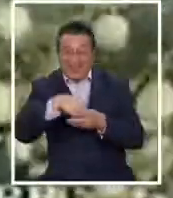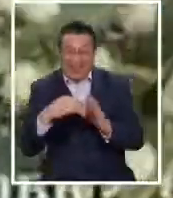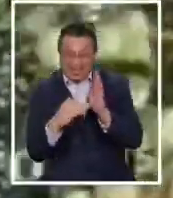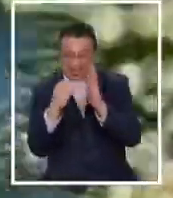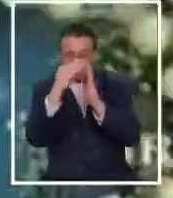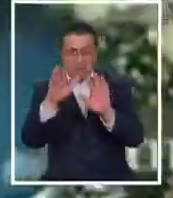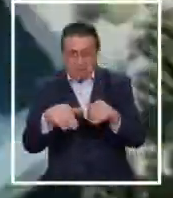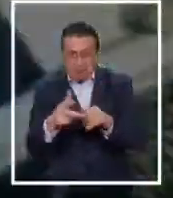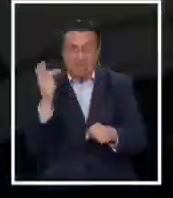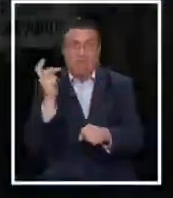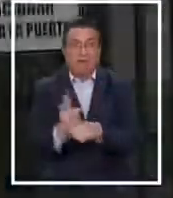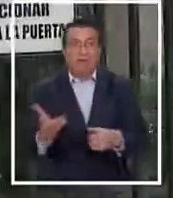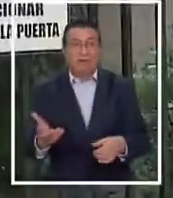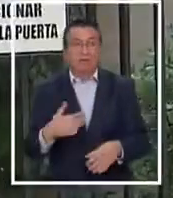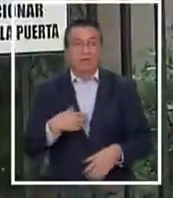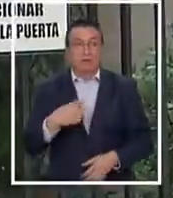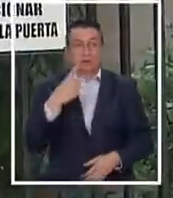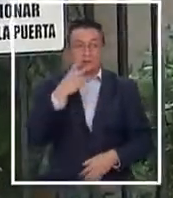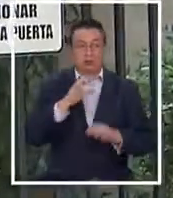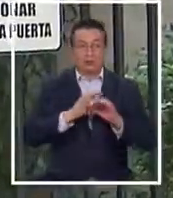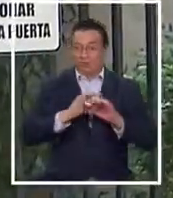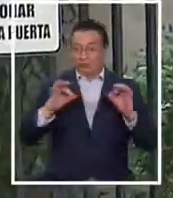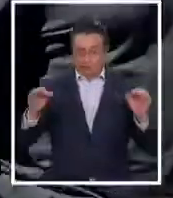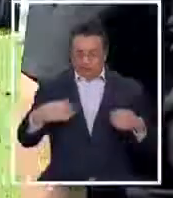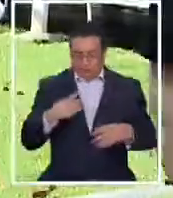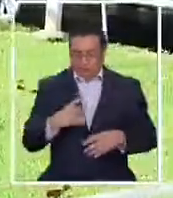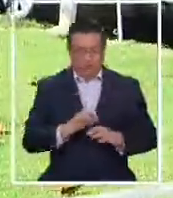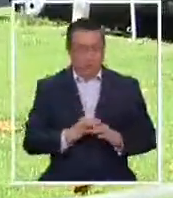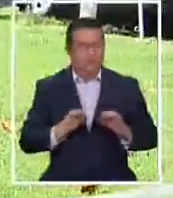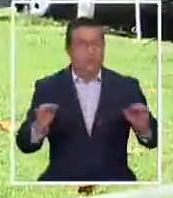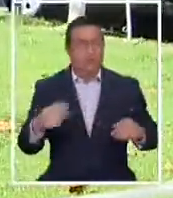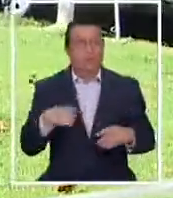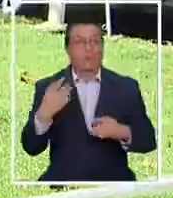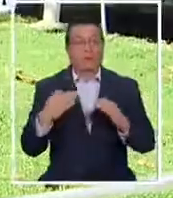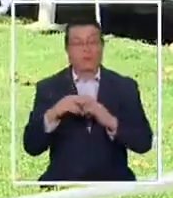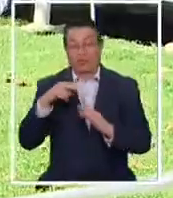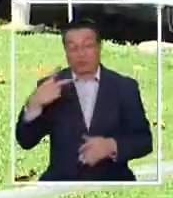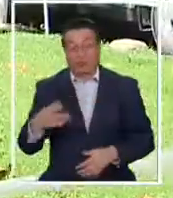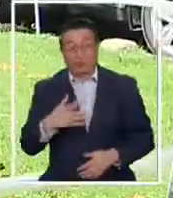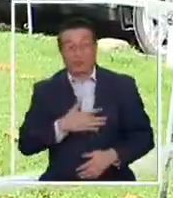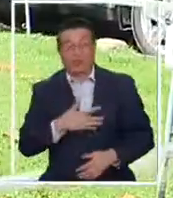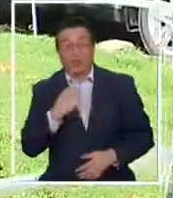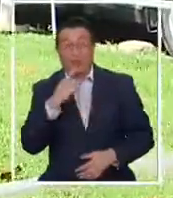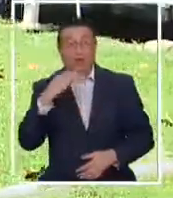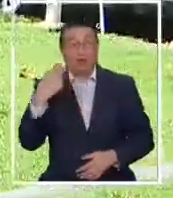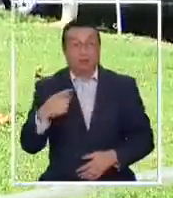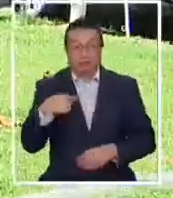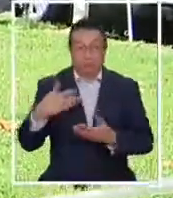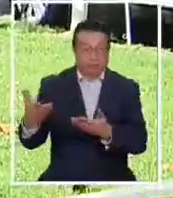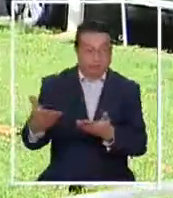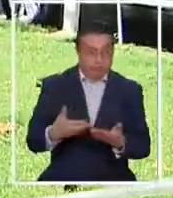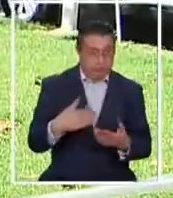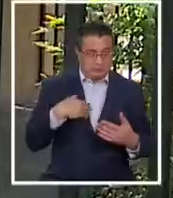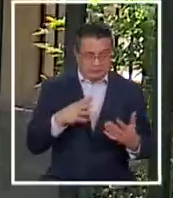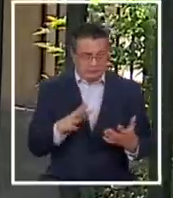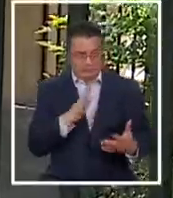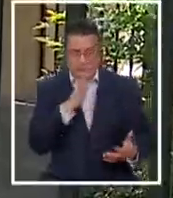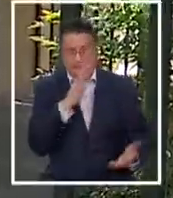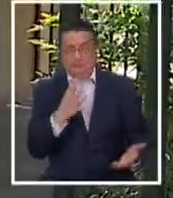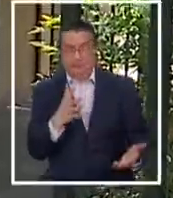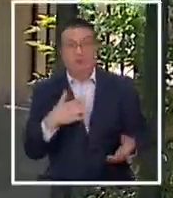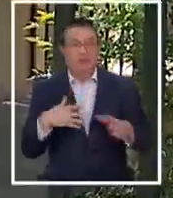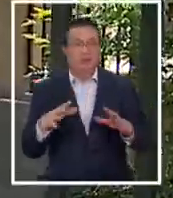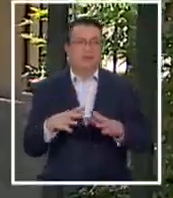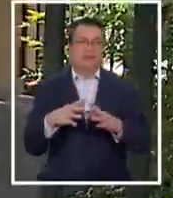edificio. Nunca había visto algo así en este condominio al menos. Yo no creo que sea propietario porque no creo que se hubiera atrevido a hacer una cosa así. Es